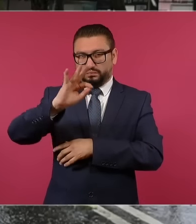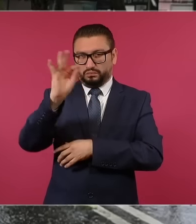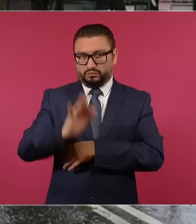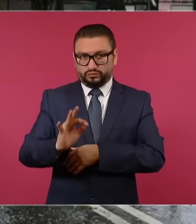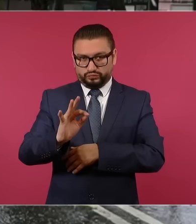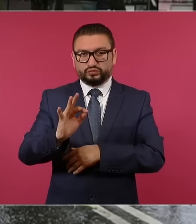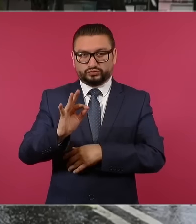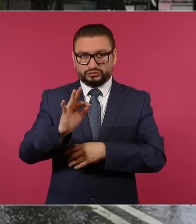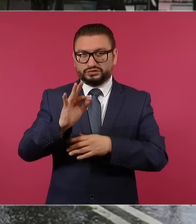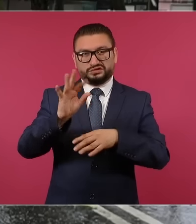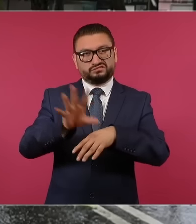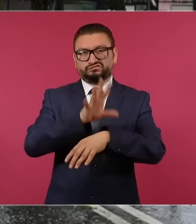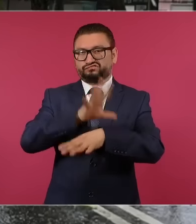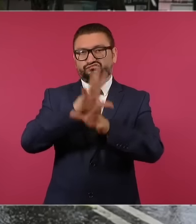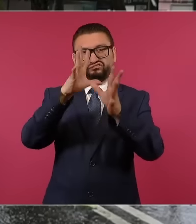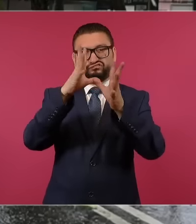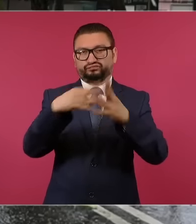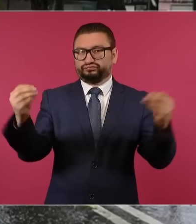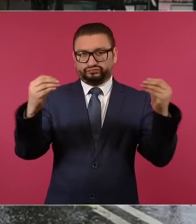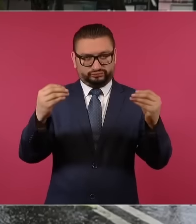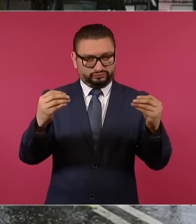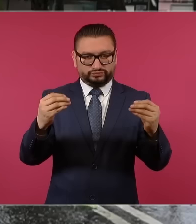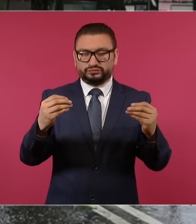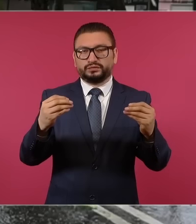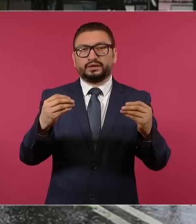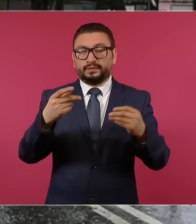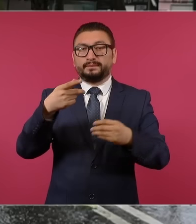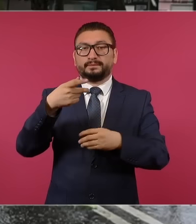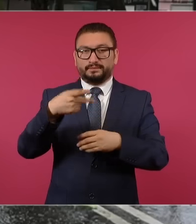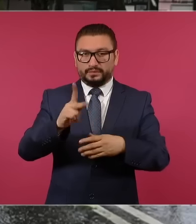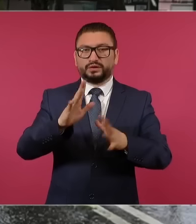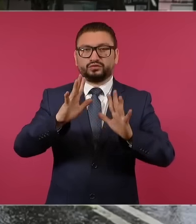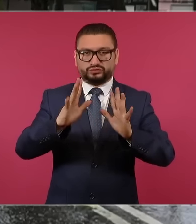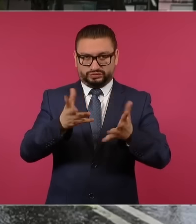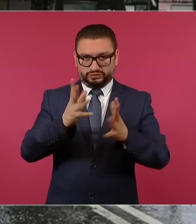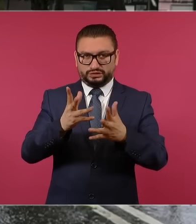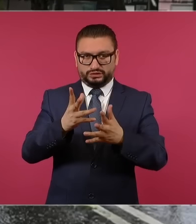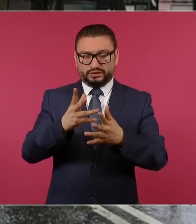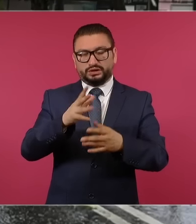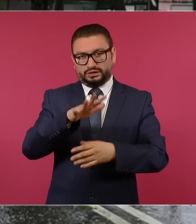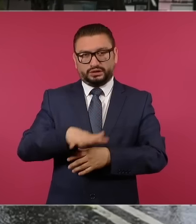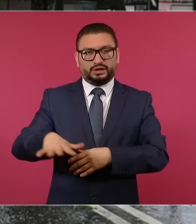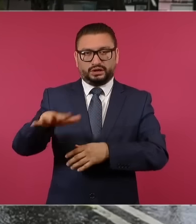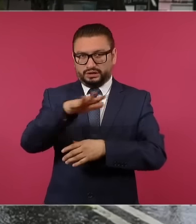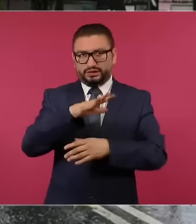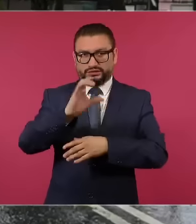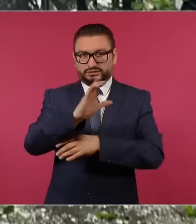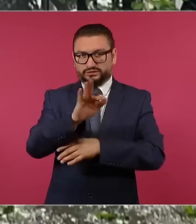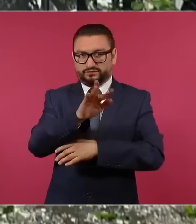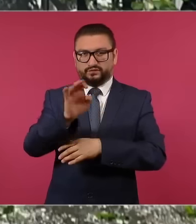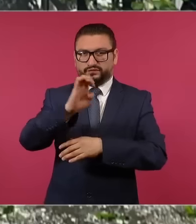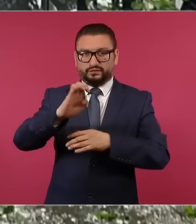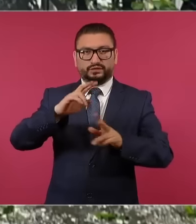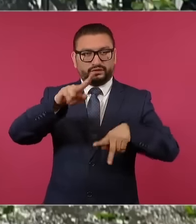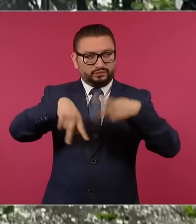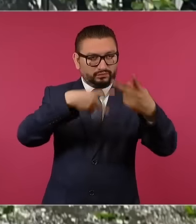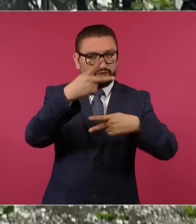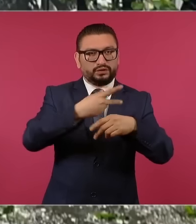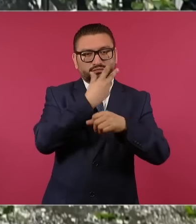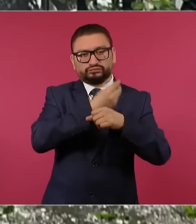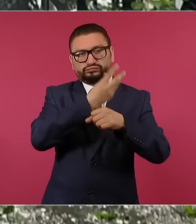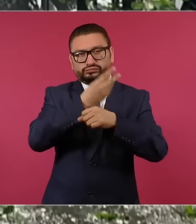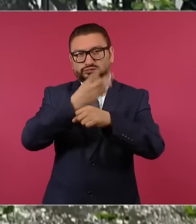sin energía eléctrica, sin embargo, ellos ya están en territorio, ya están en la calle regresando el